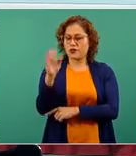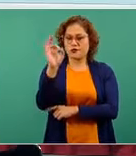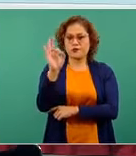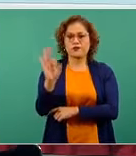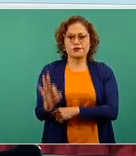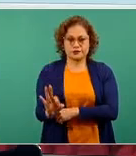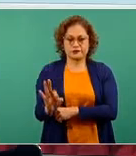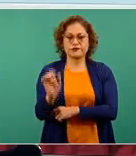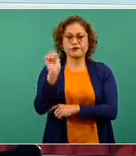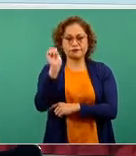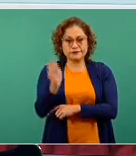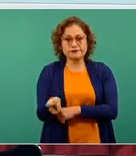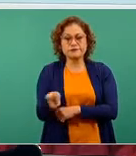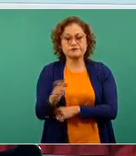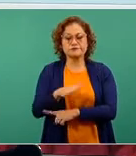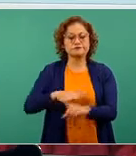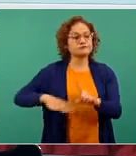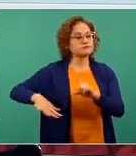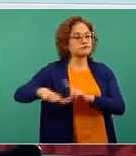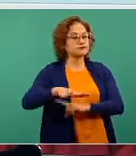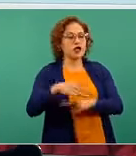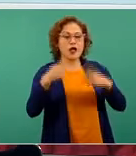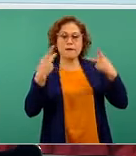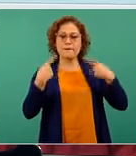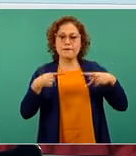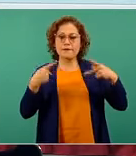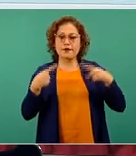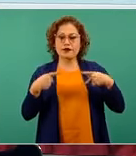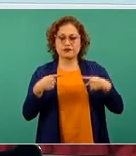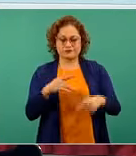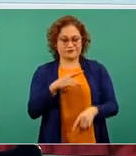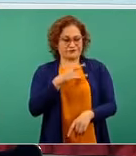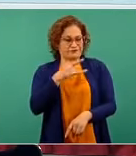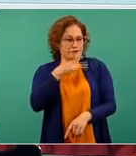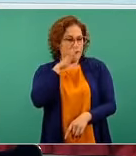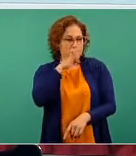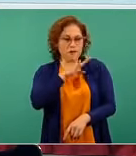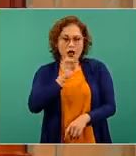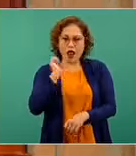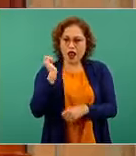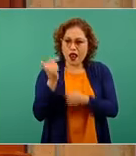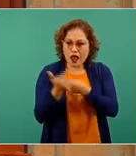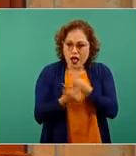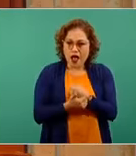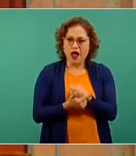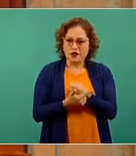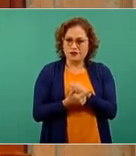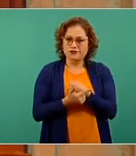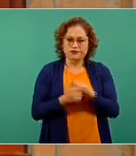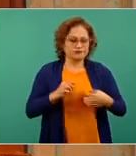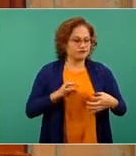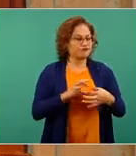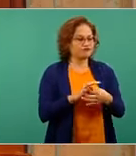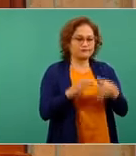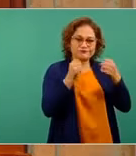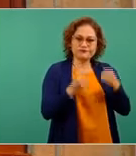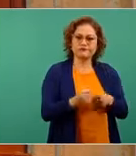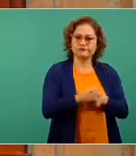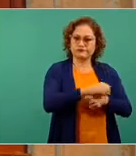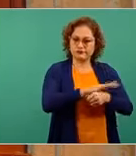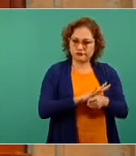que nos dice es de todas estas personas que en un momento están presentando signos y síntomas compatibles con la COVID-19,